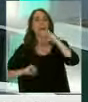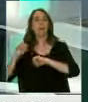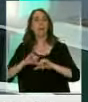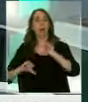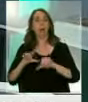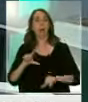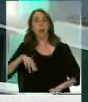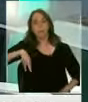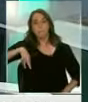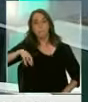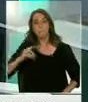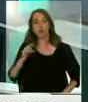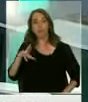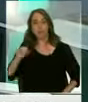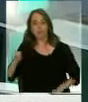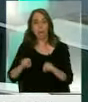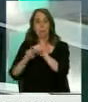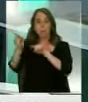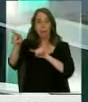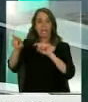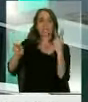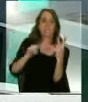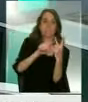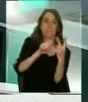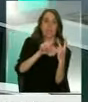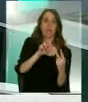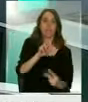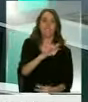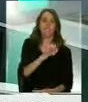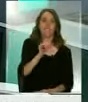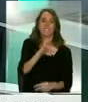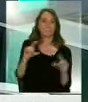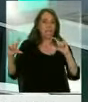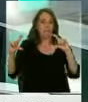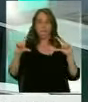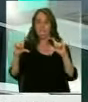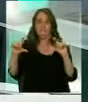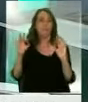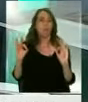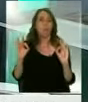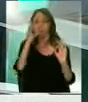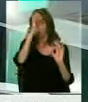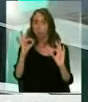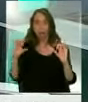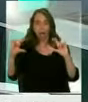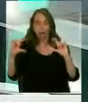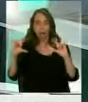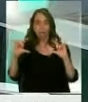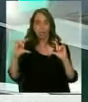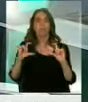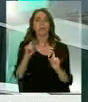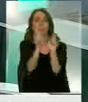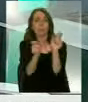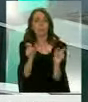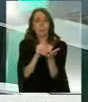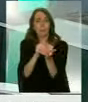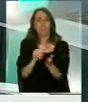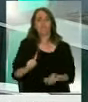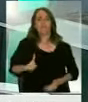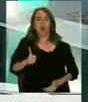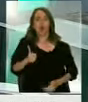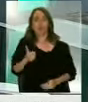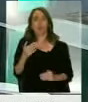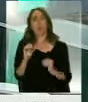que también es una de las más avanzadas junto con la de Pfizer. De hecho, son lo mismo en términos tecnológicos. De los miles de voluntarios de fase 3,